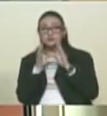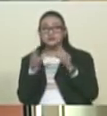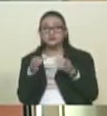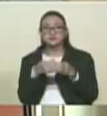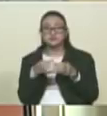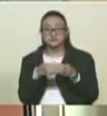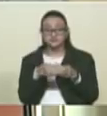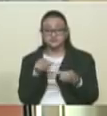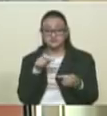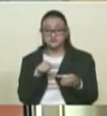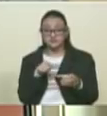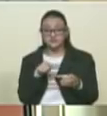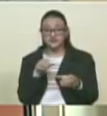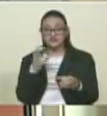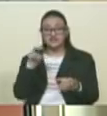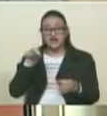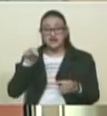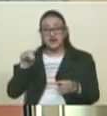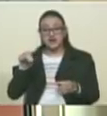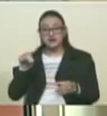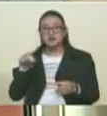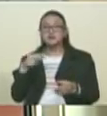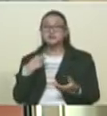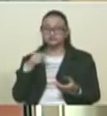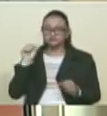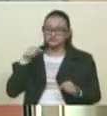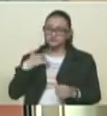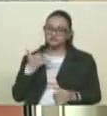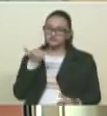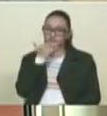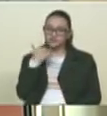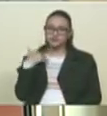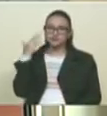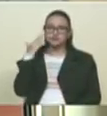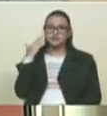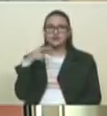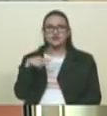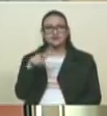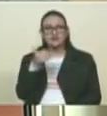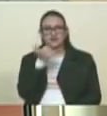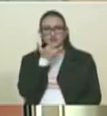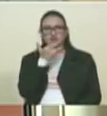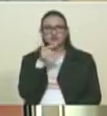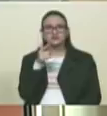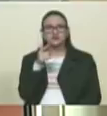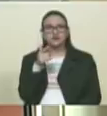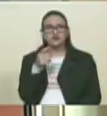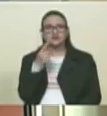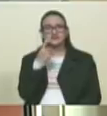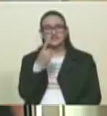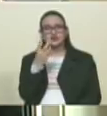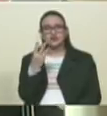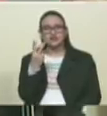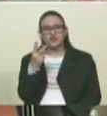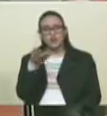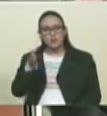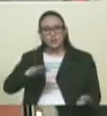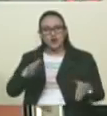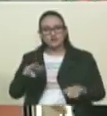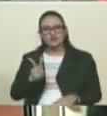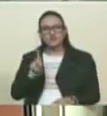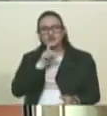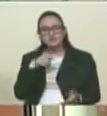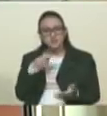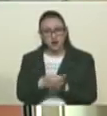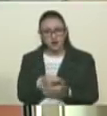señor Fernando del Rincón de CNN, donde reconoce que sí, que se equivocaron. Esa equivocación tuya, Freddy Guevara, costó 132 muertos en Venezuela. ¿Quién los va a pagar?